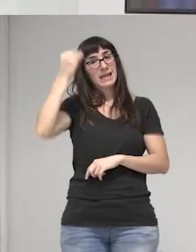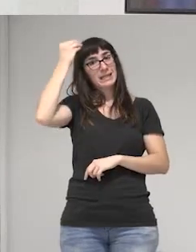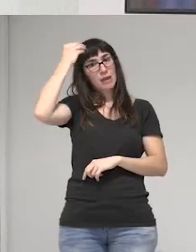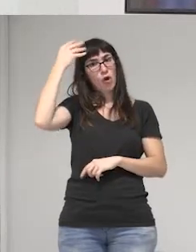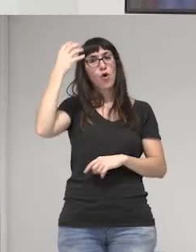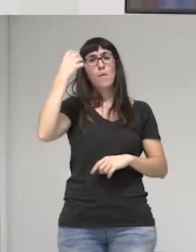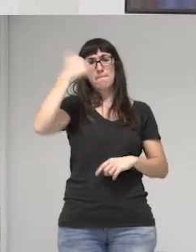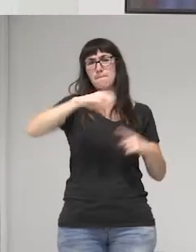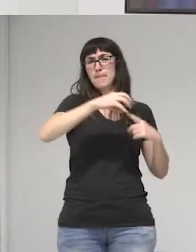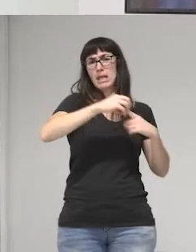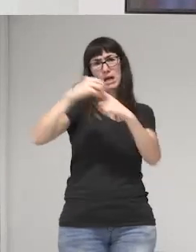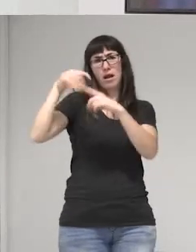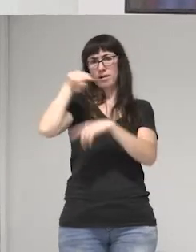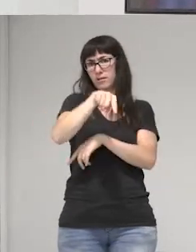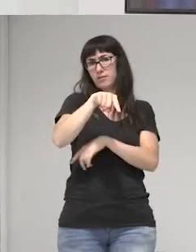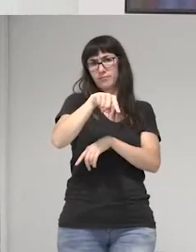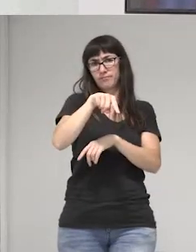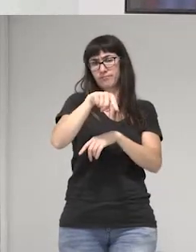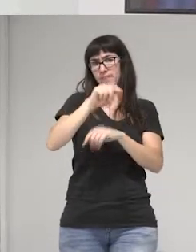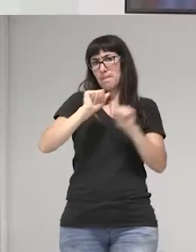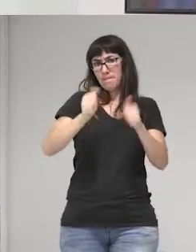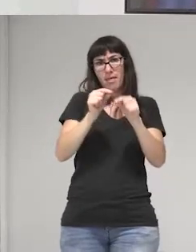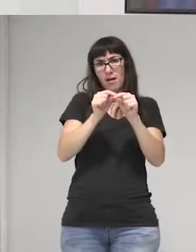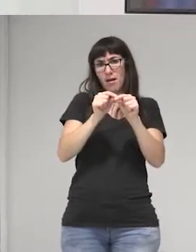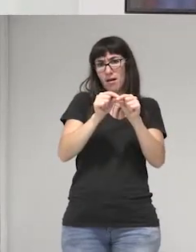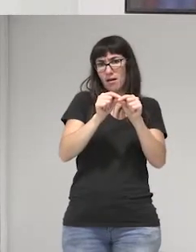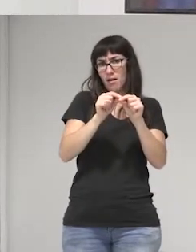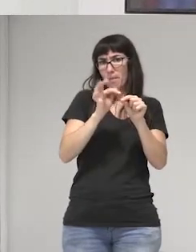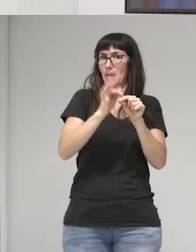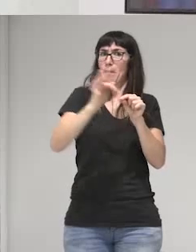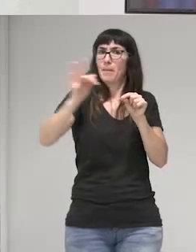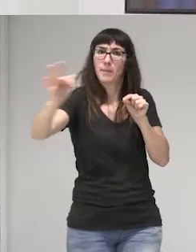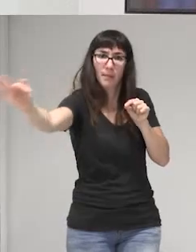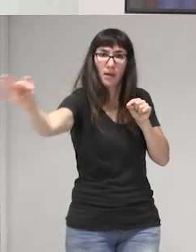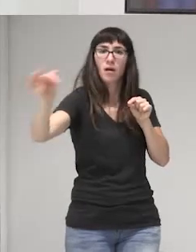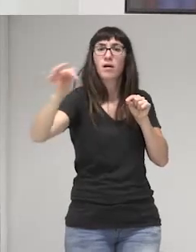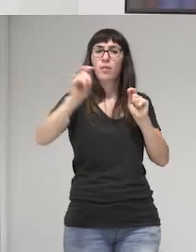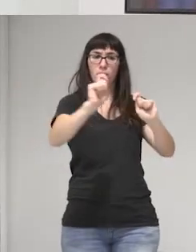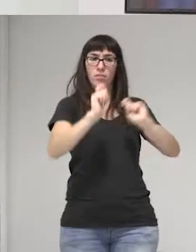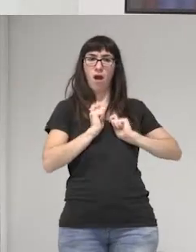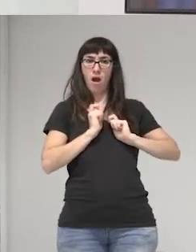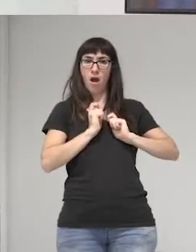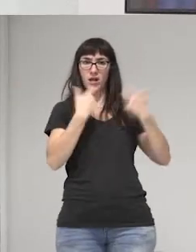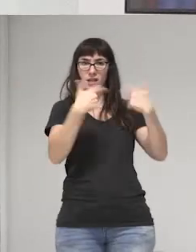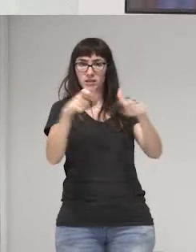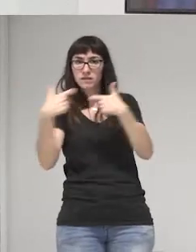es el patriarcado y es el que nos define nos clasifica, nos